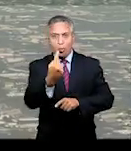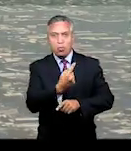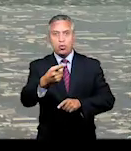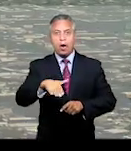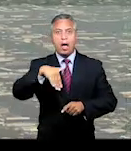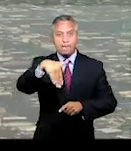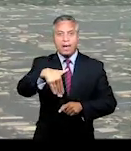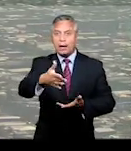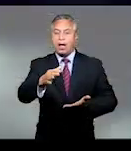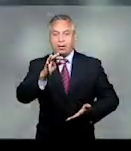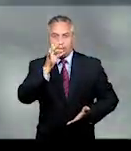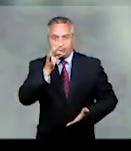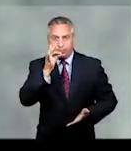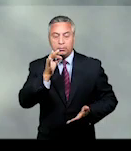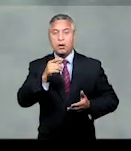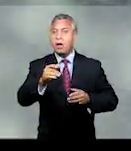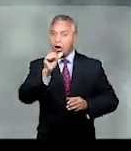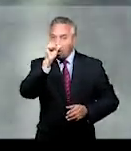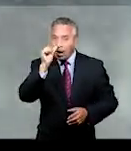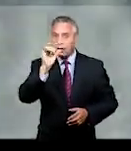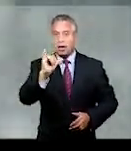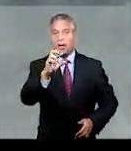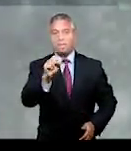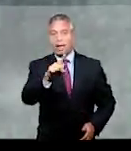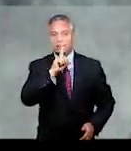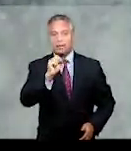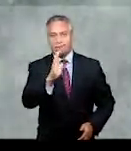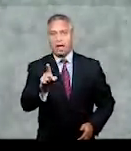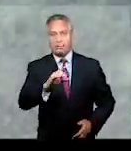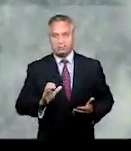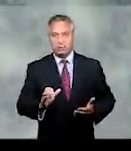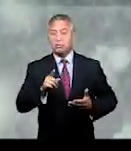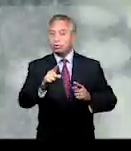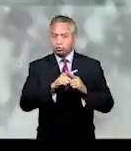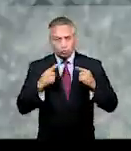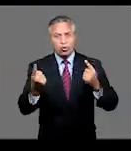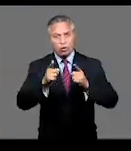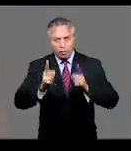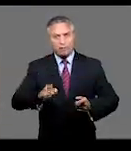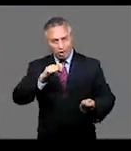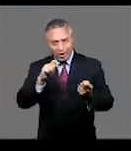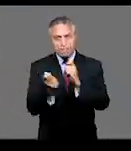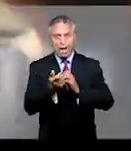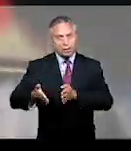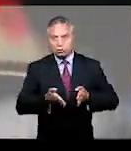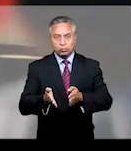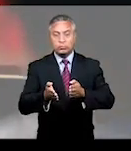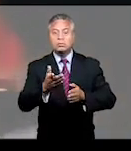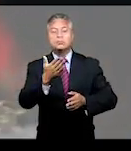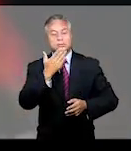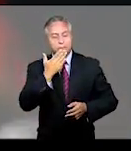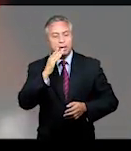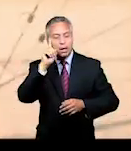somos número uno de América en consumo de marihuana, cocaína y pasta base. Entre todos tenemos que cambiar el